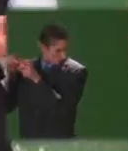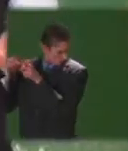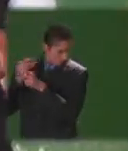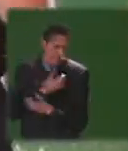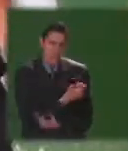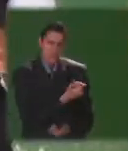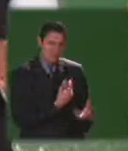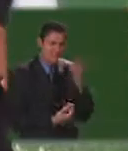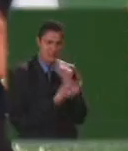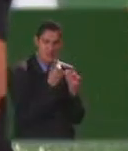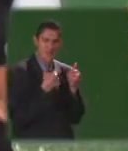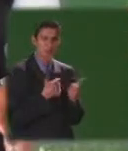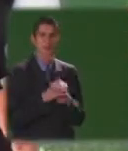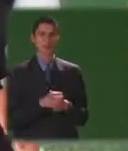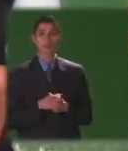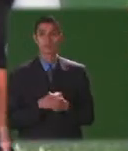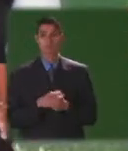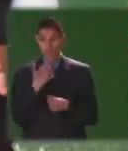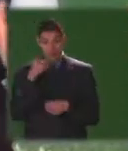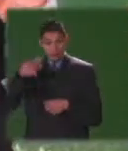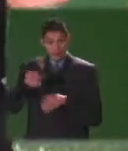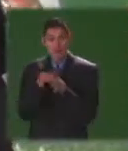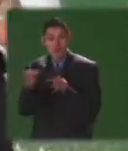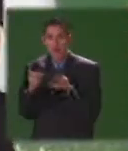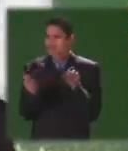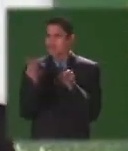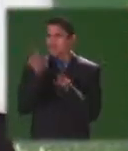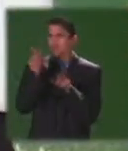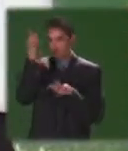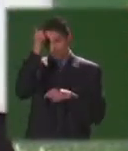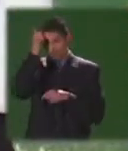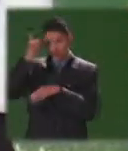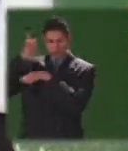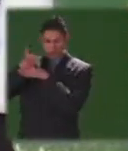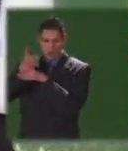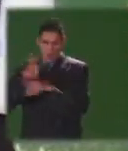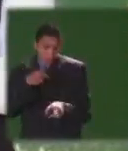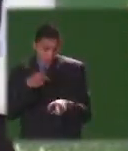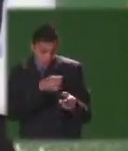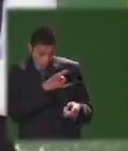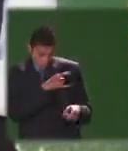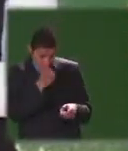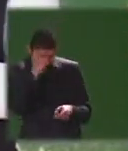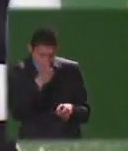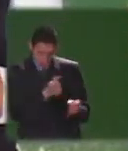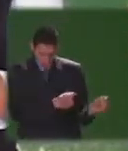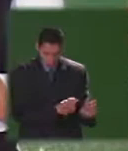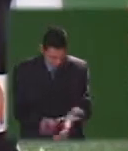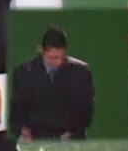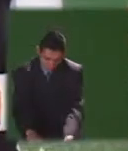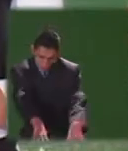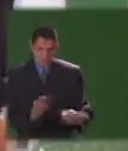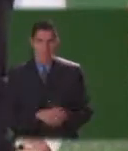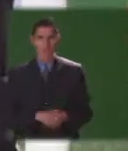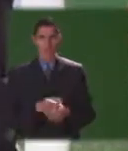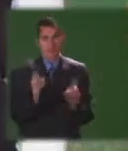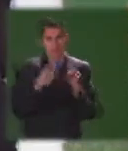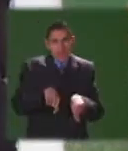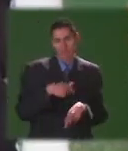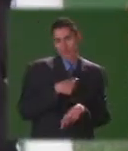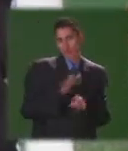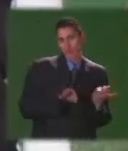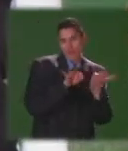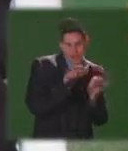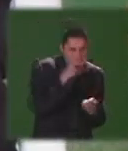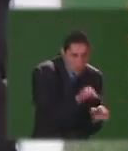pero aquí en los municipios a uno le sueltan las cosas o sea como que tú eres docente en formación entonces tú vienes a prepararte y vas a aprender de los niños igual aquí uno